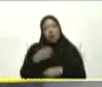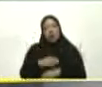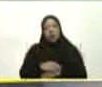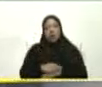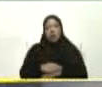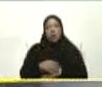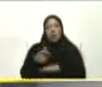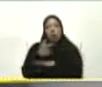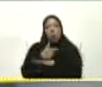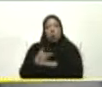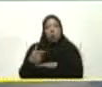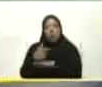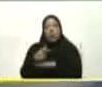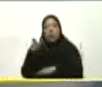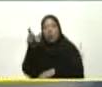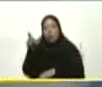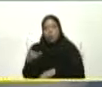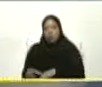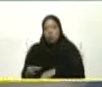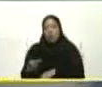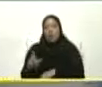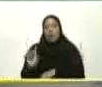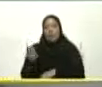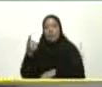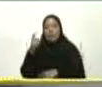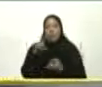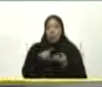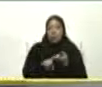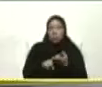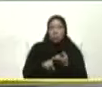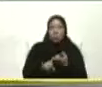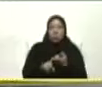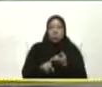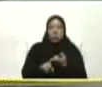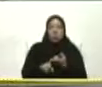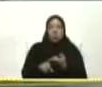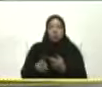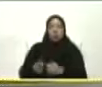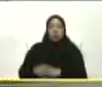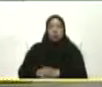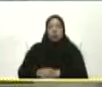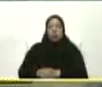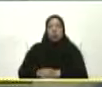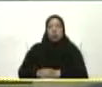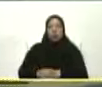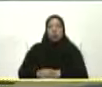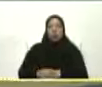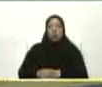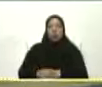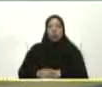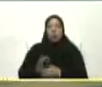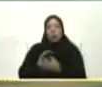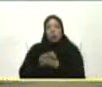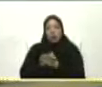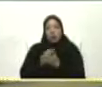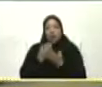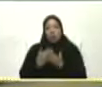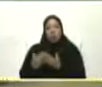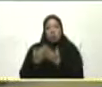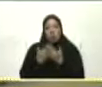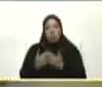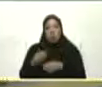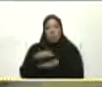gobernador Primera dama Nancy de la Cava Bueno Una ex alumna Que hoy es